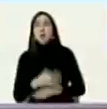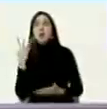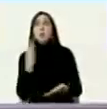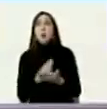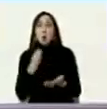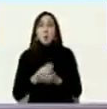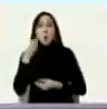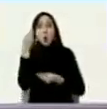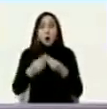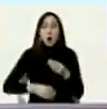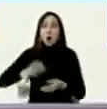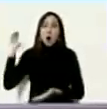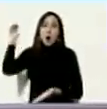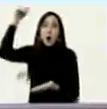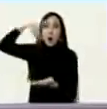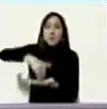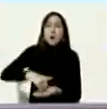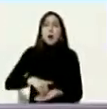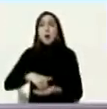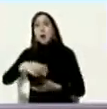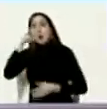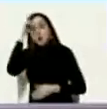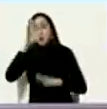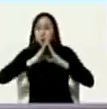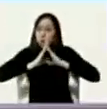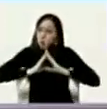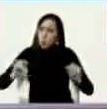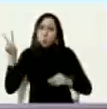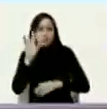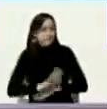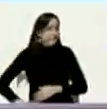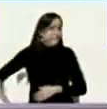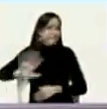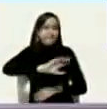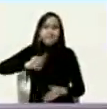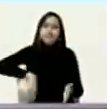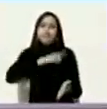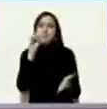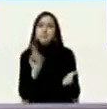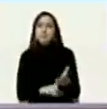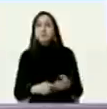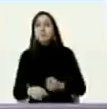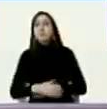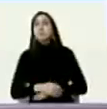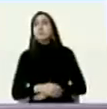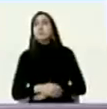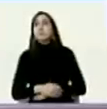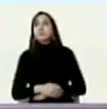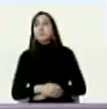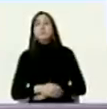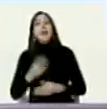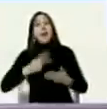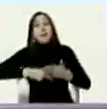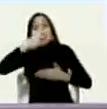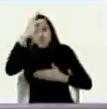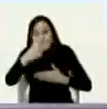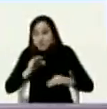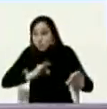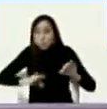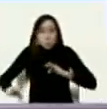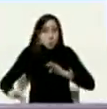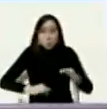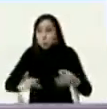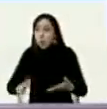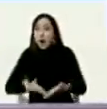Miranda en Aragua en Carabobo en todo el territorio nacional el tema de la agenda productiva generar empleo